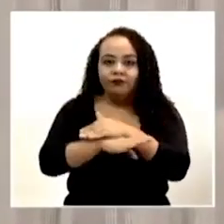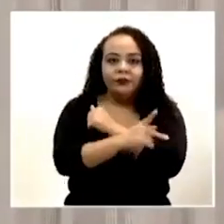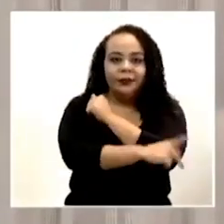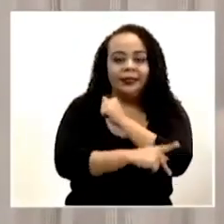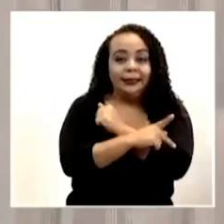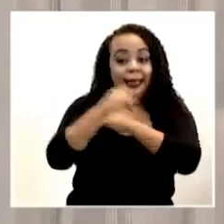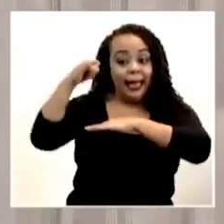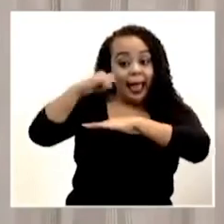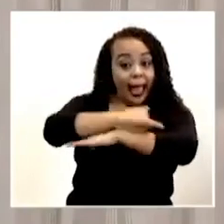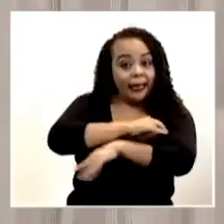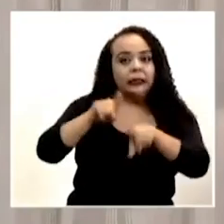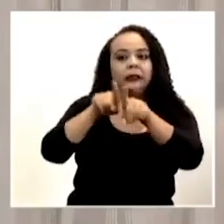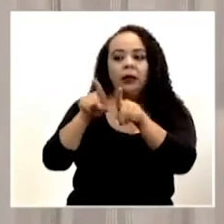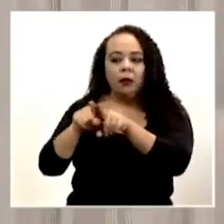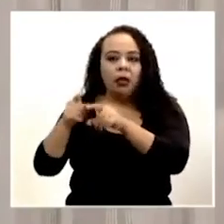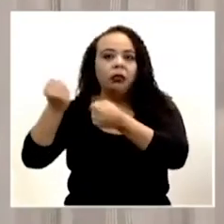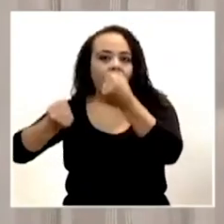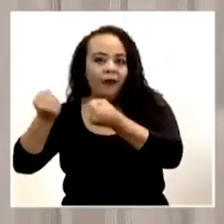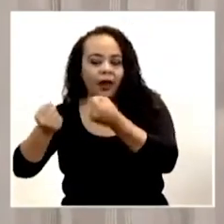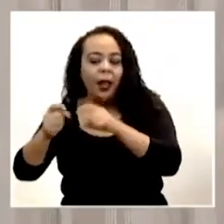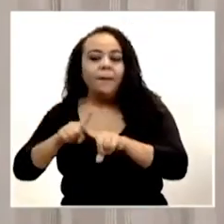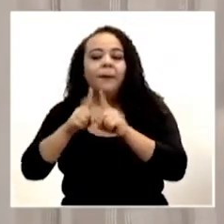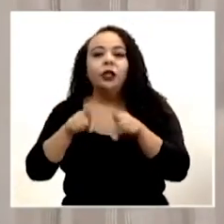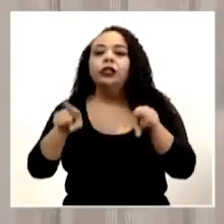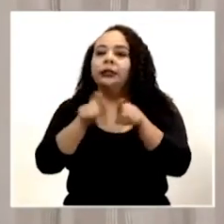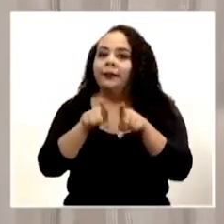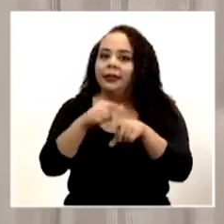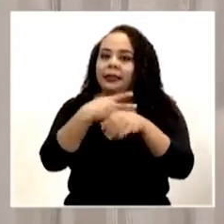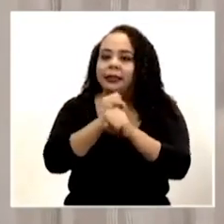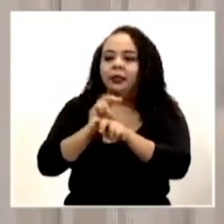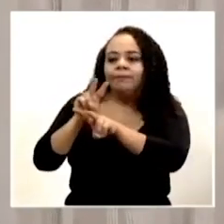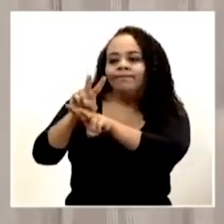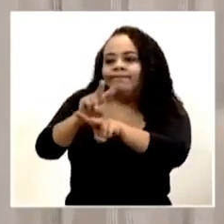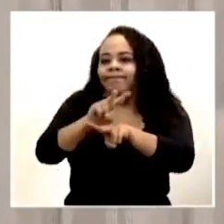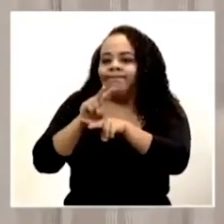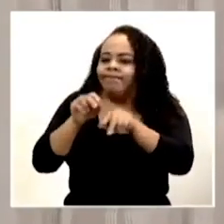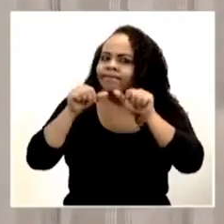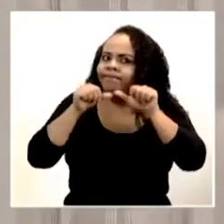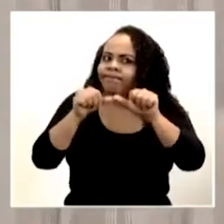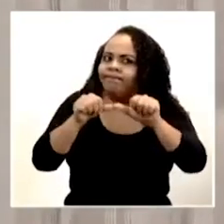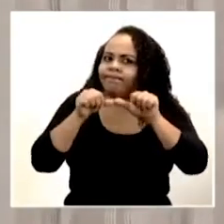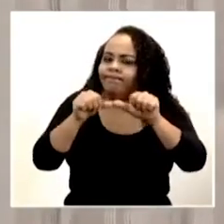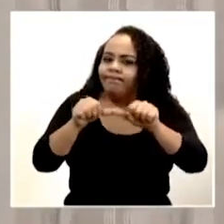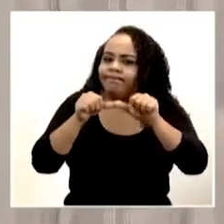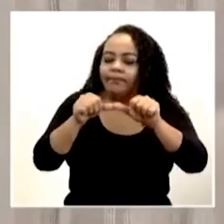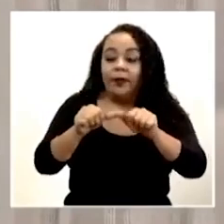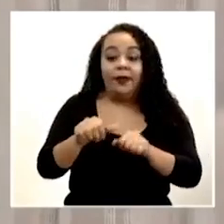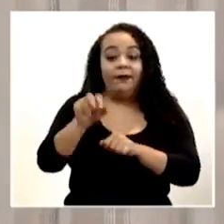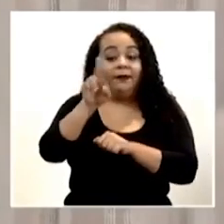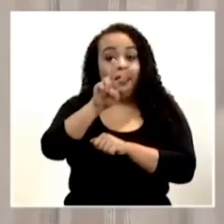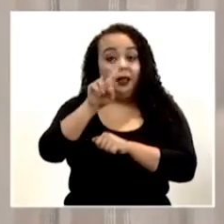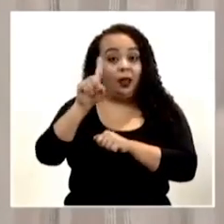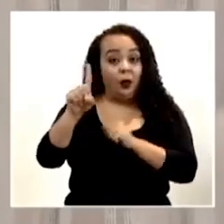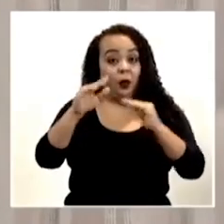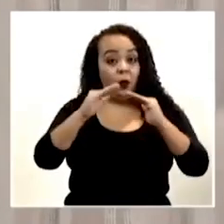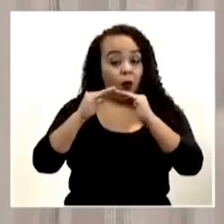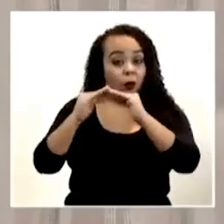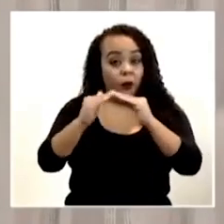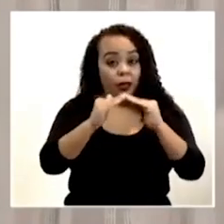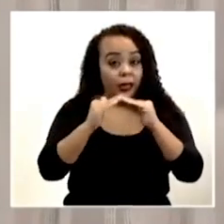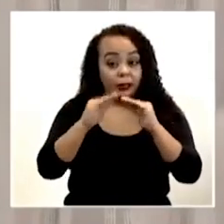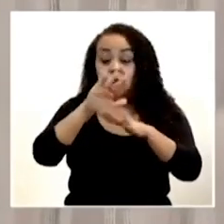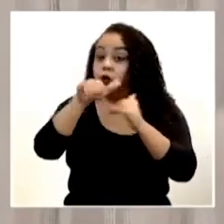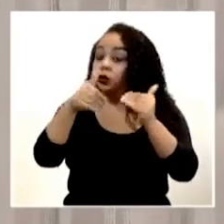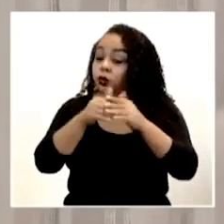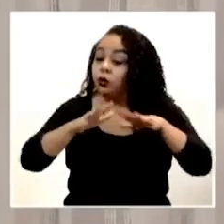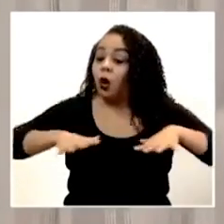por aire o por tierra, pero también se está haciendo un monitoreo constante de 21 comunidades a lo largo